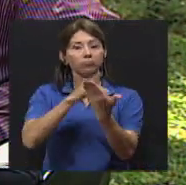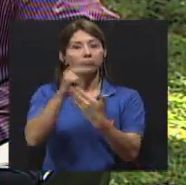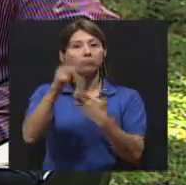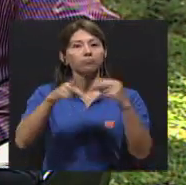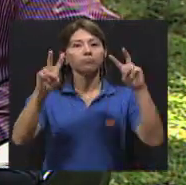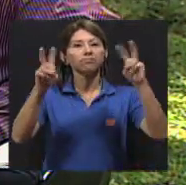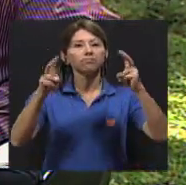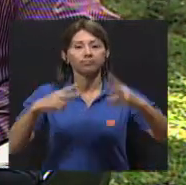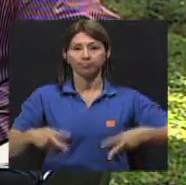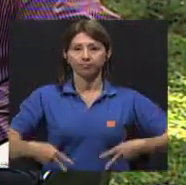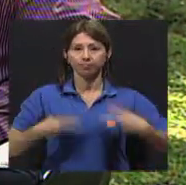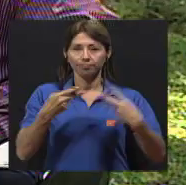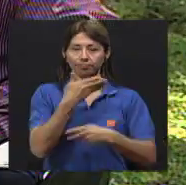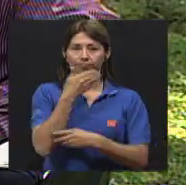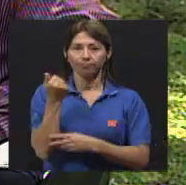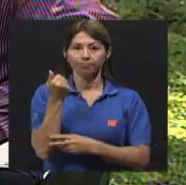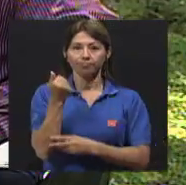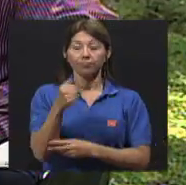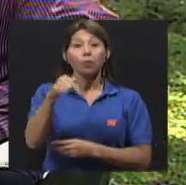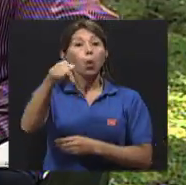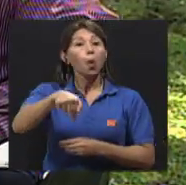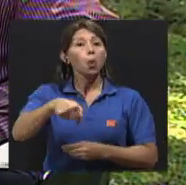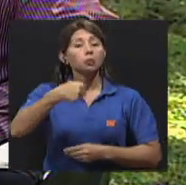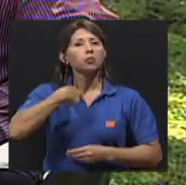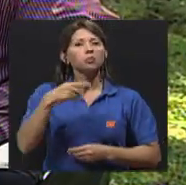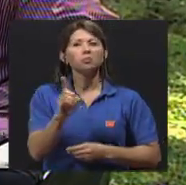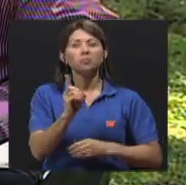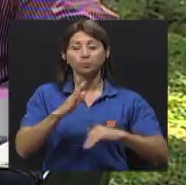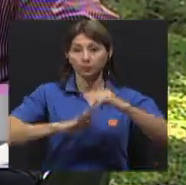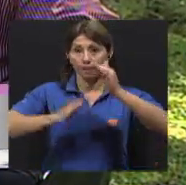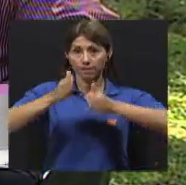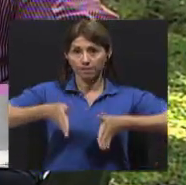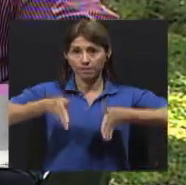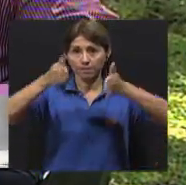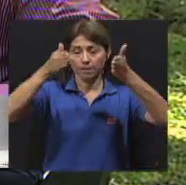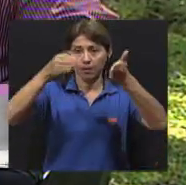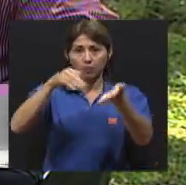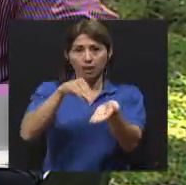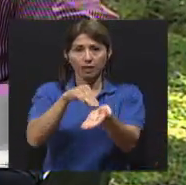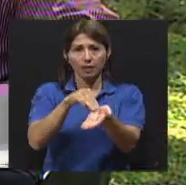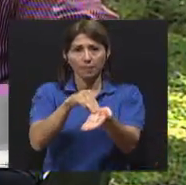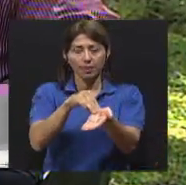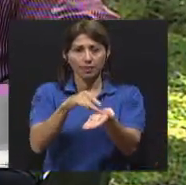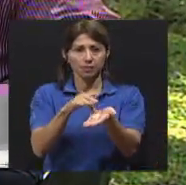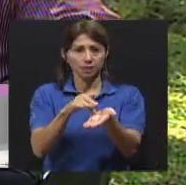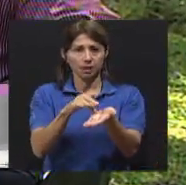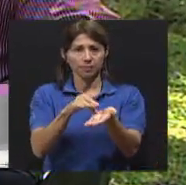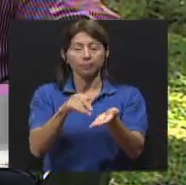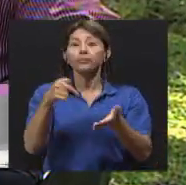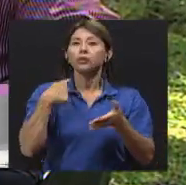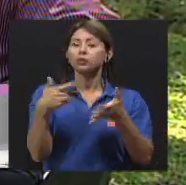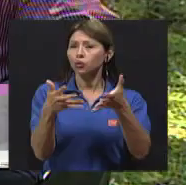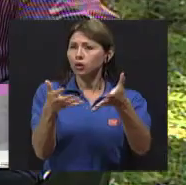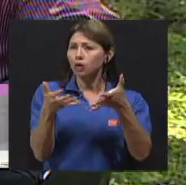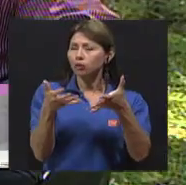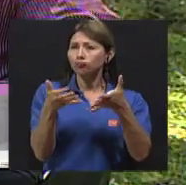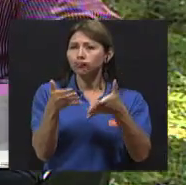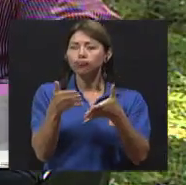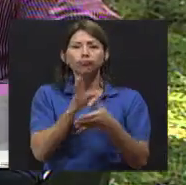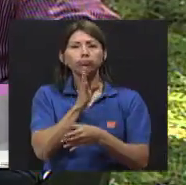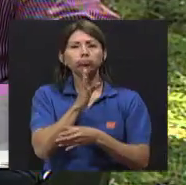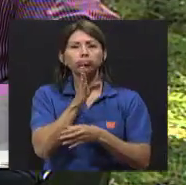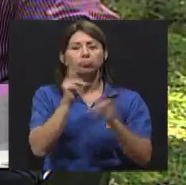Bienvenidos a su programa Vivir Mejor. El día de hoy me encuentro desde la Facultad de Medicina y quisiera compartir con ustedes